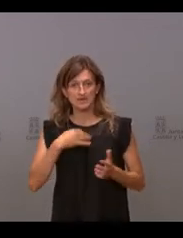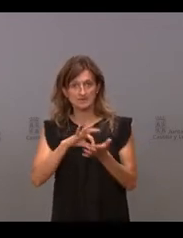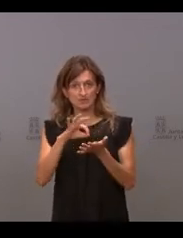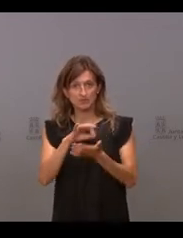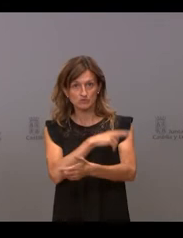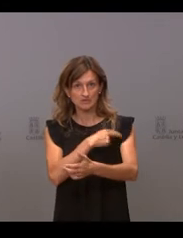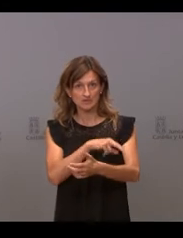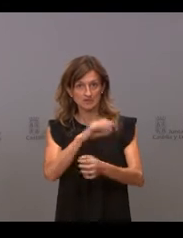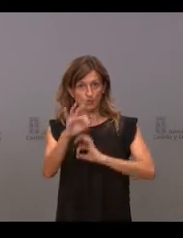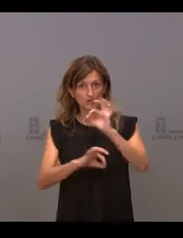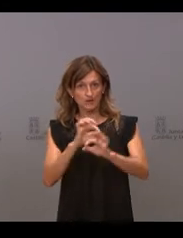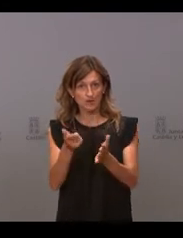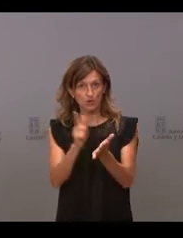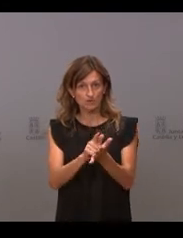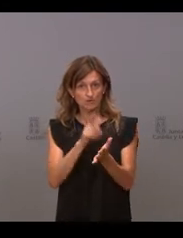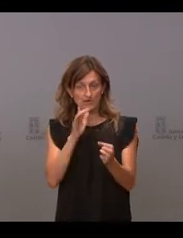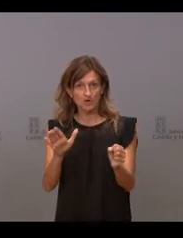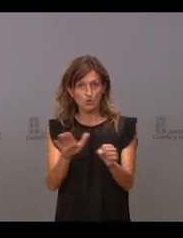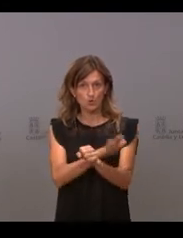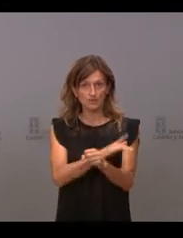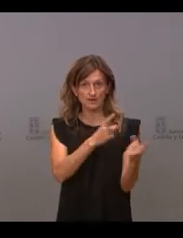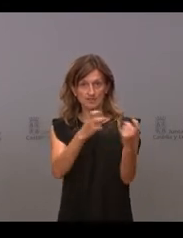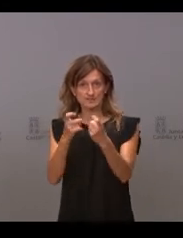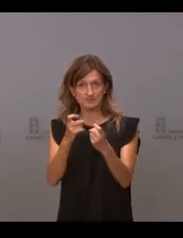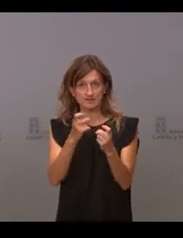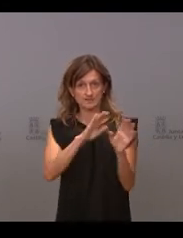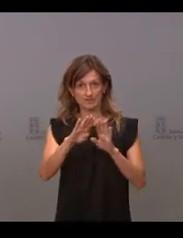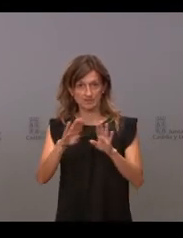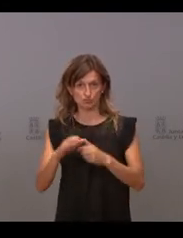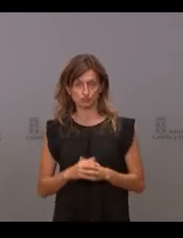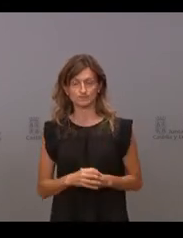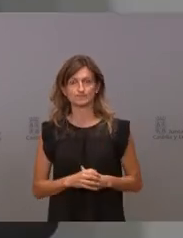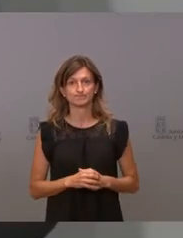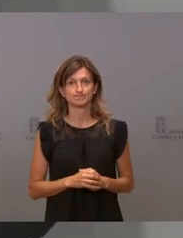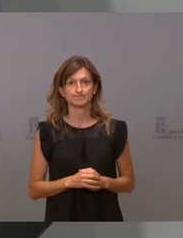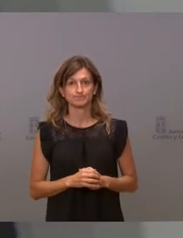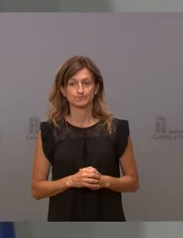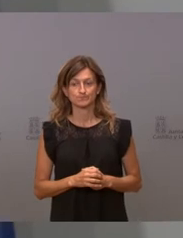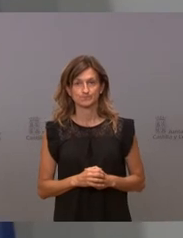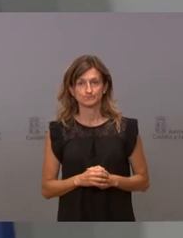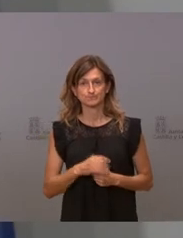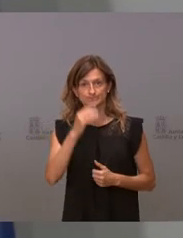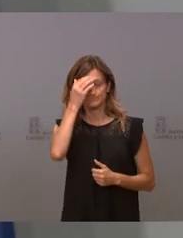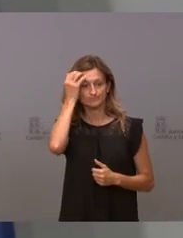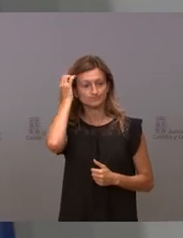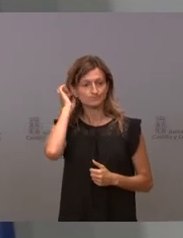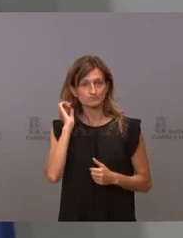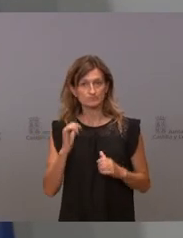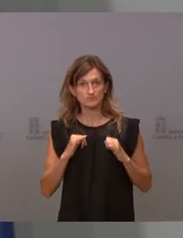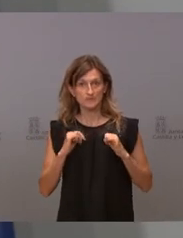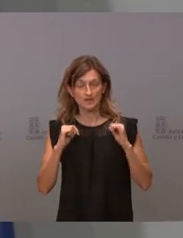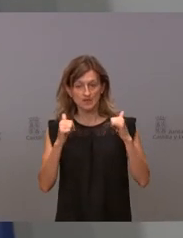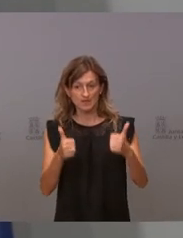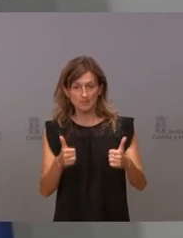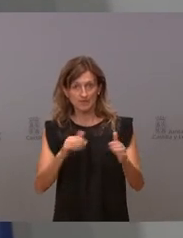sanitarios para dar cobertura a las necesidades de estos vecinos. Bien, empezando quizás por esto